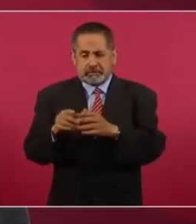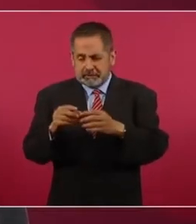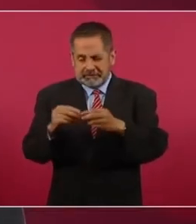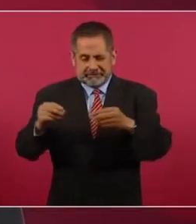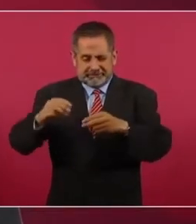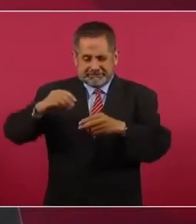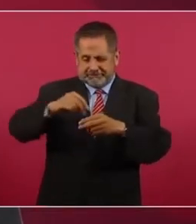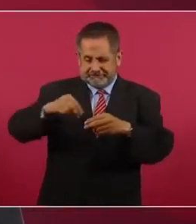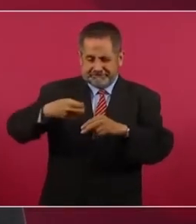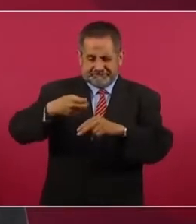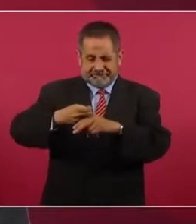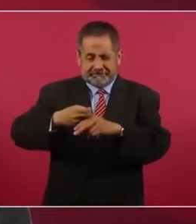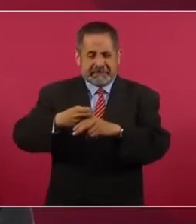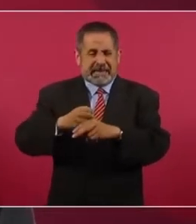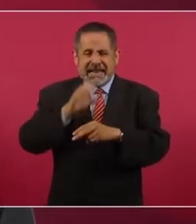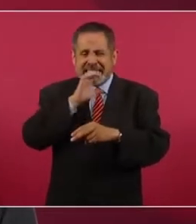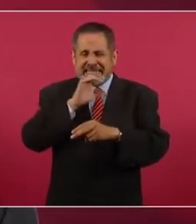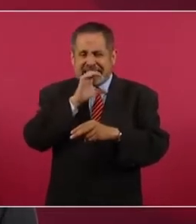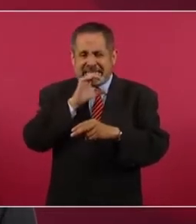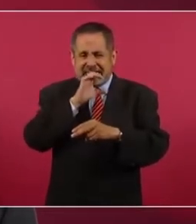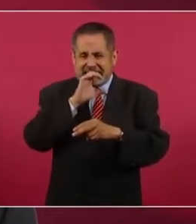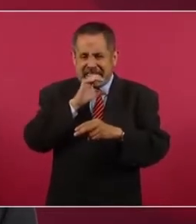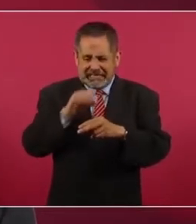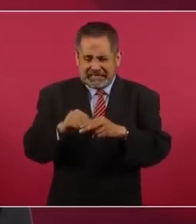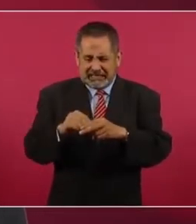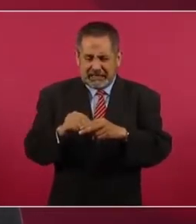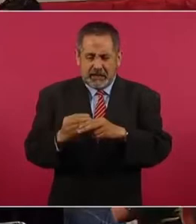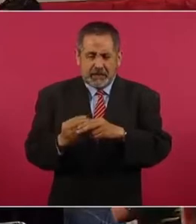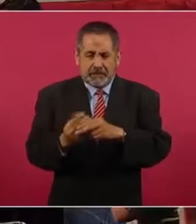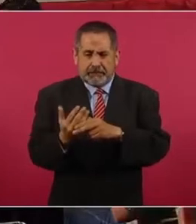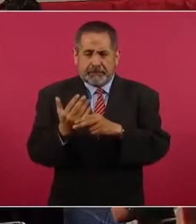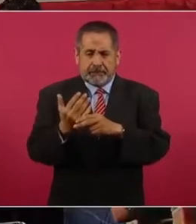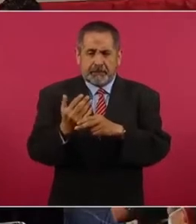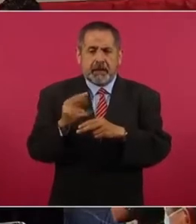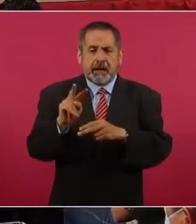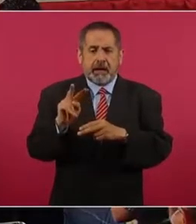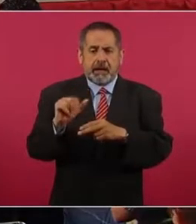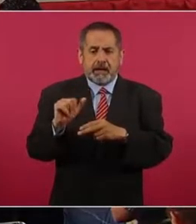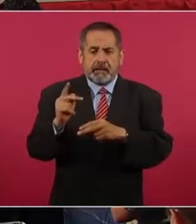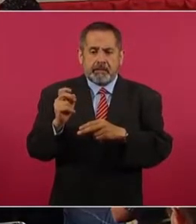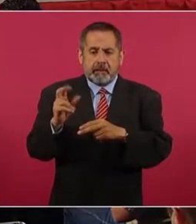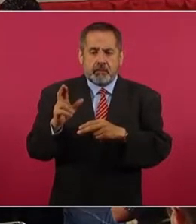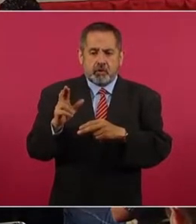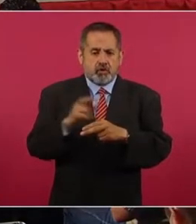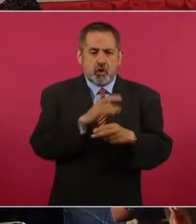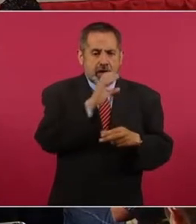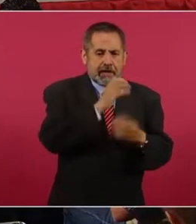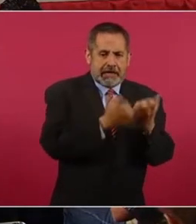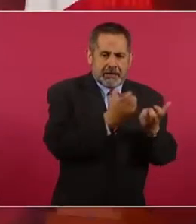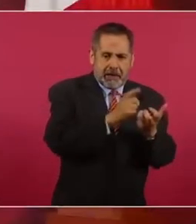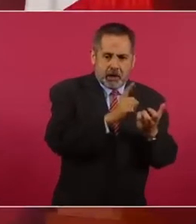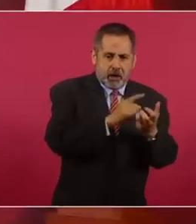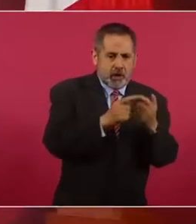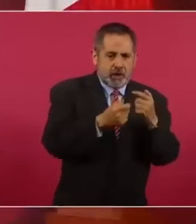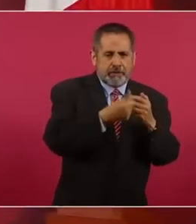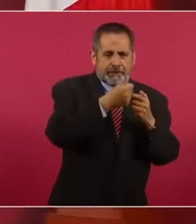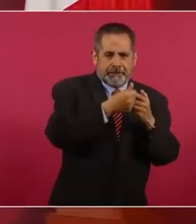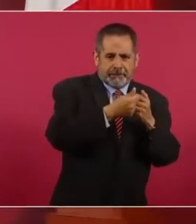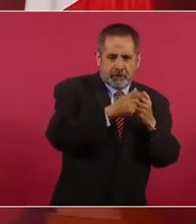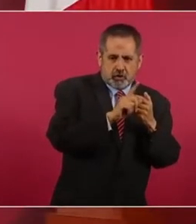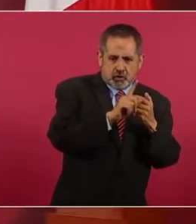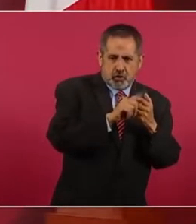porque lo calienta y emite vapores de las distintas sustancias adictivas y tóxicas o